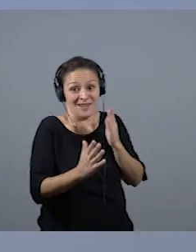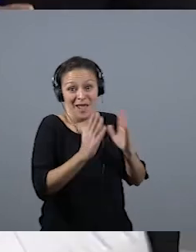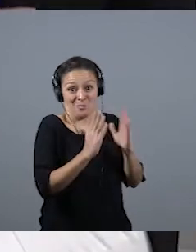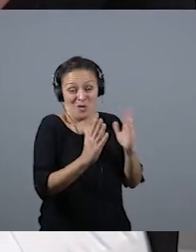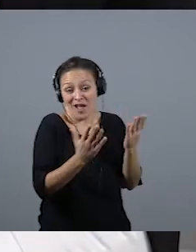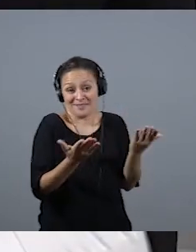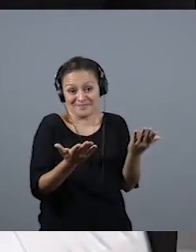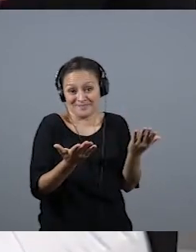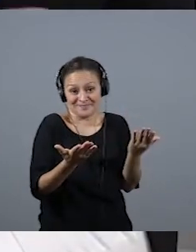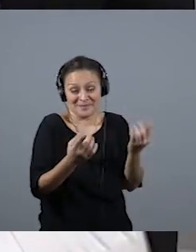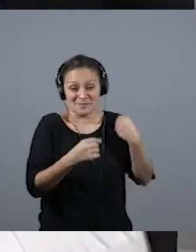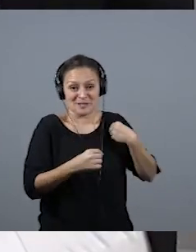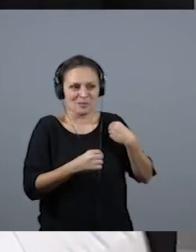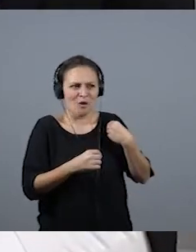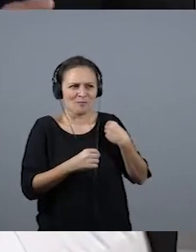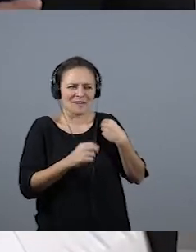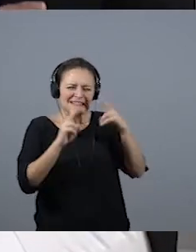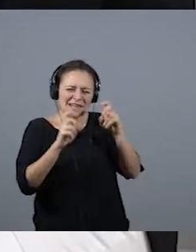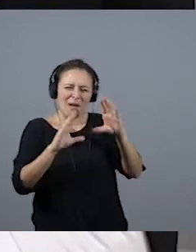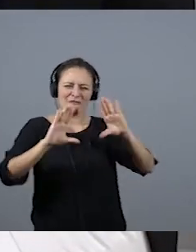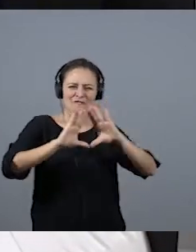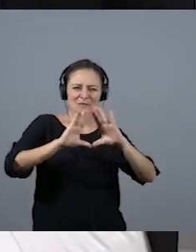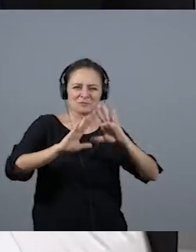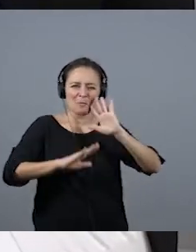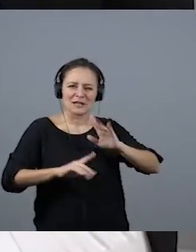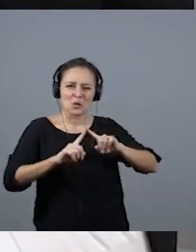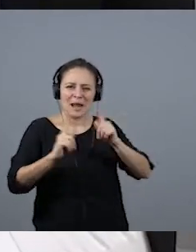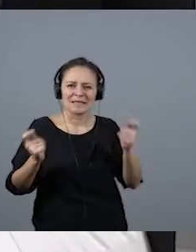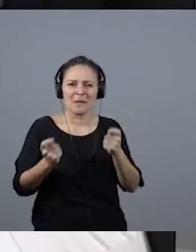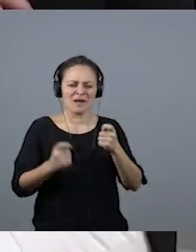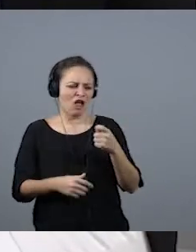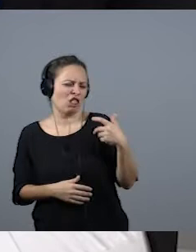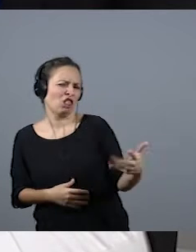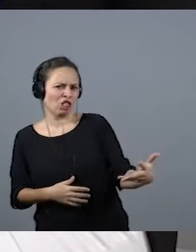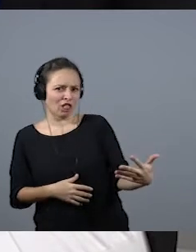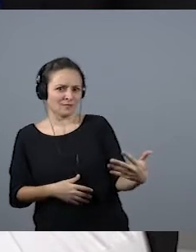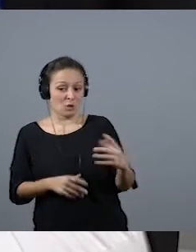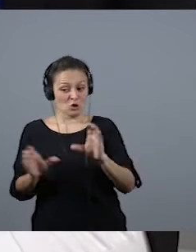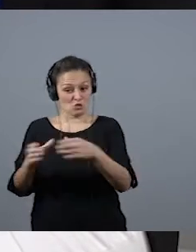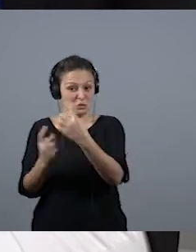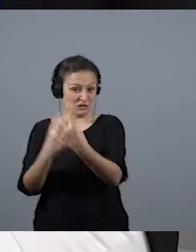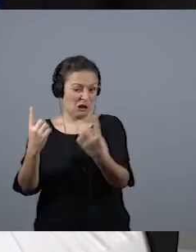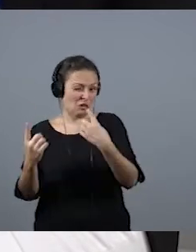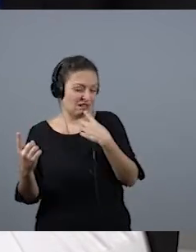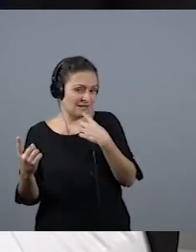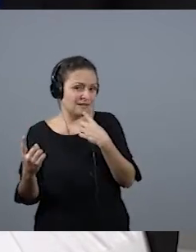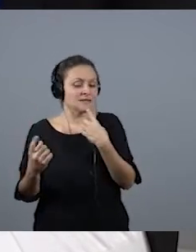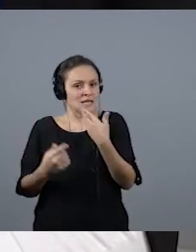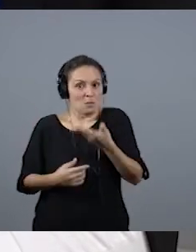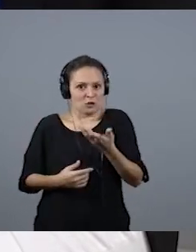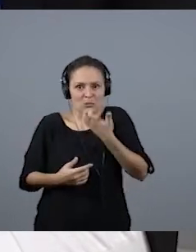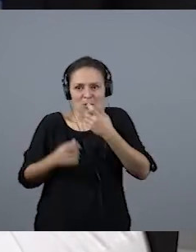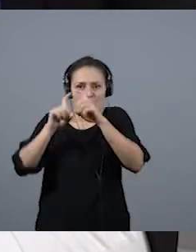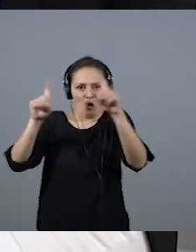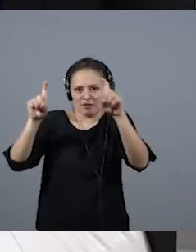que, de alguna manera, el feminismo parece sufrir una campaña de descrédito desde ciertos sectores, ¿es importante que desde las instituciones, ayuntamientos,